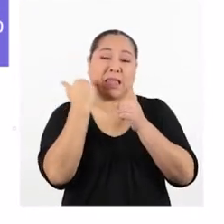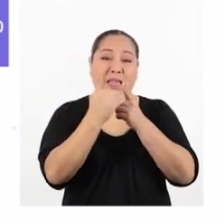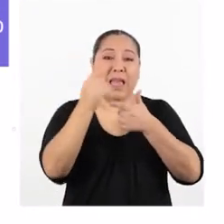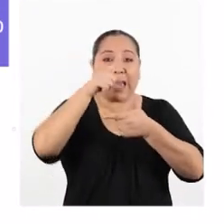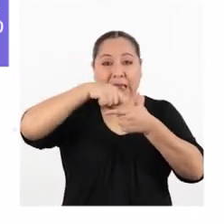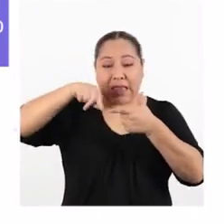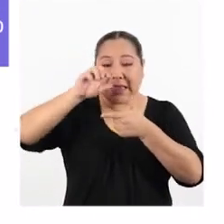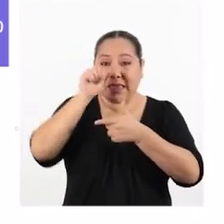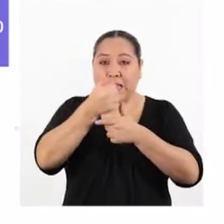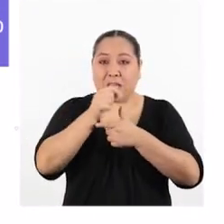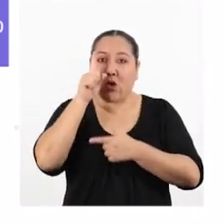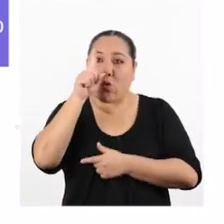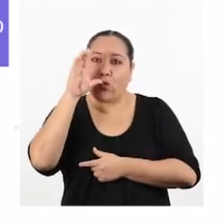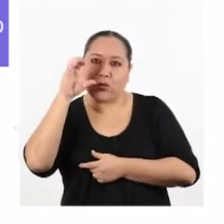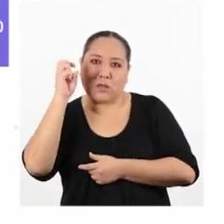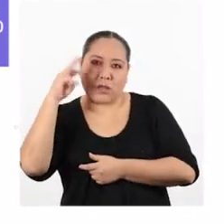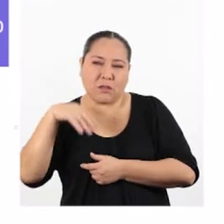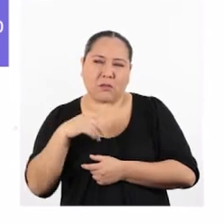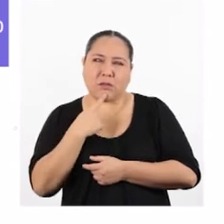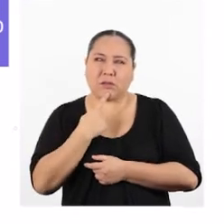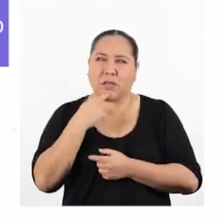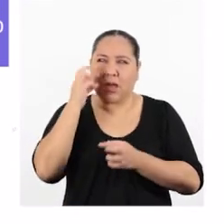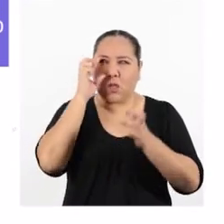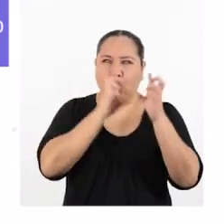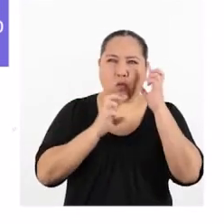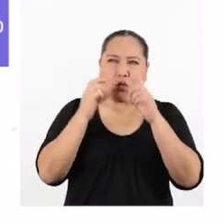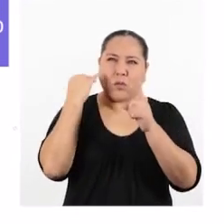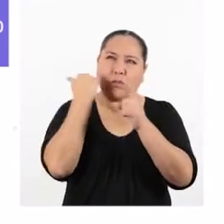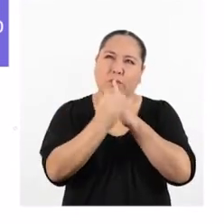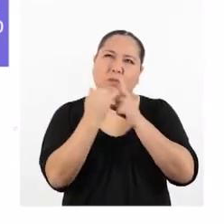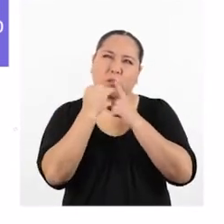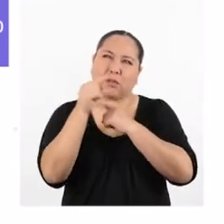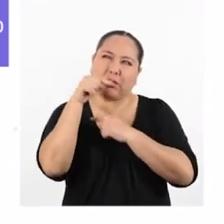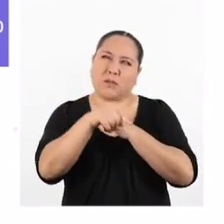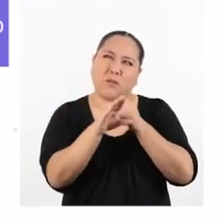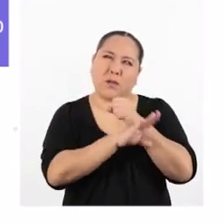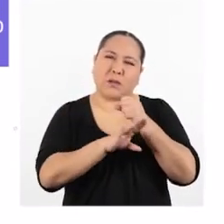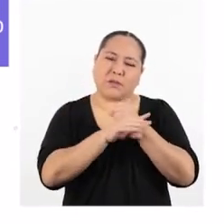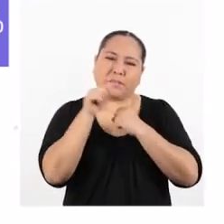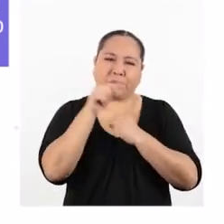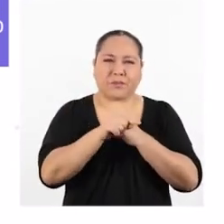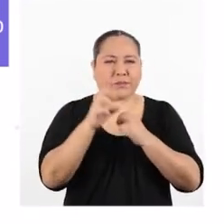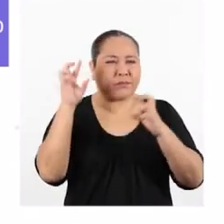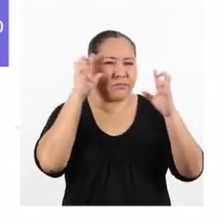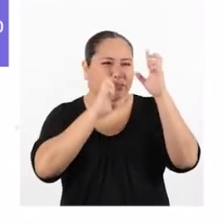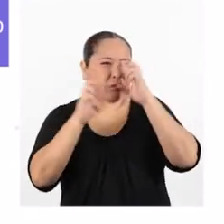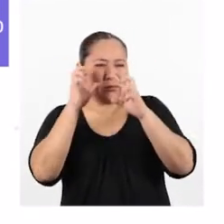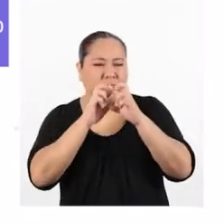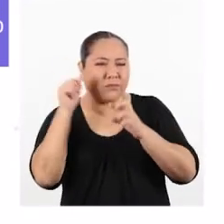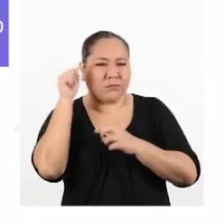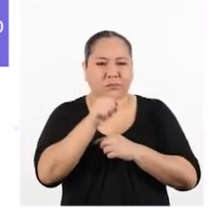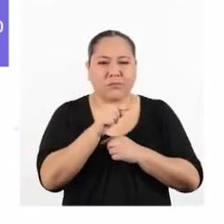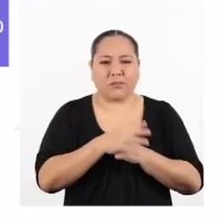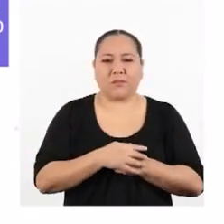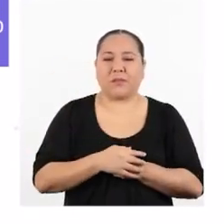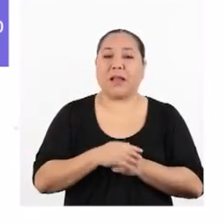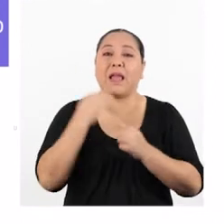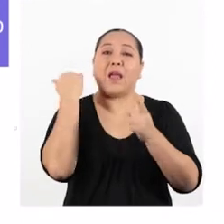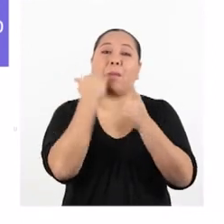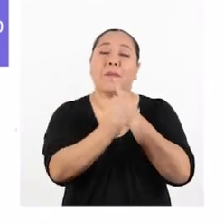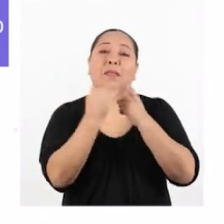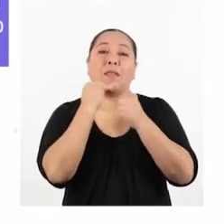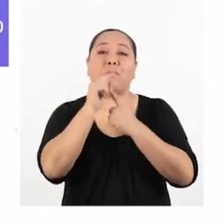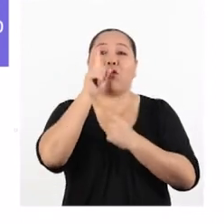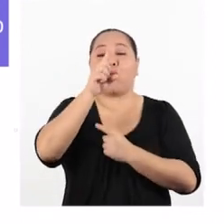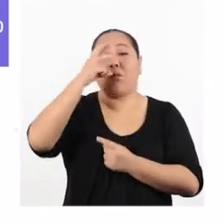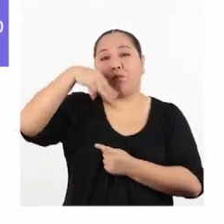centímetro. Y si la incertidumbre es la mitad de la mínima unidad, la incertidumbre viene a ser la mitad de